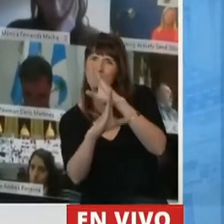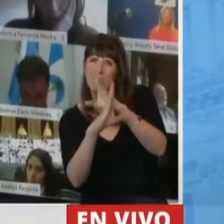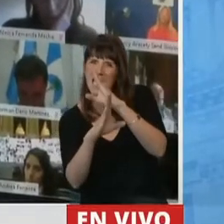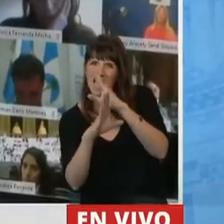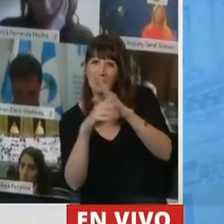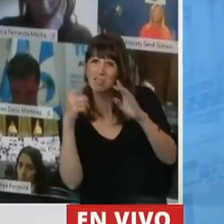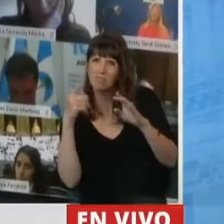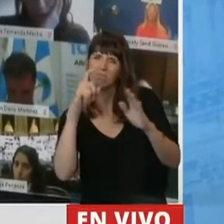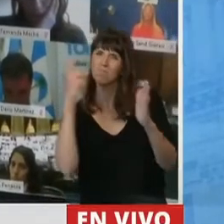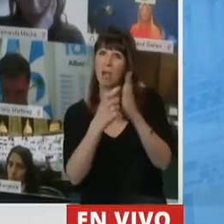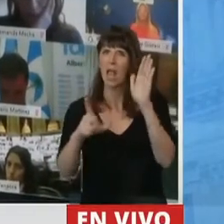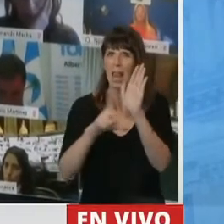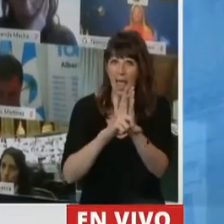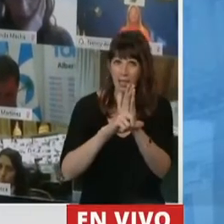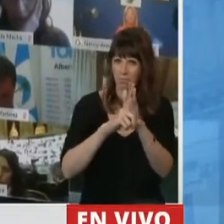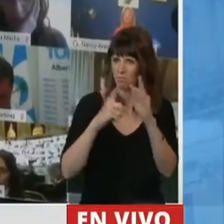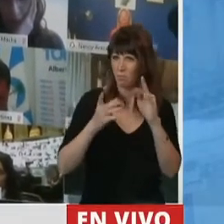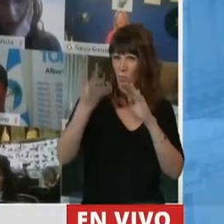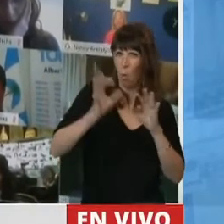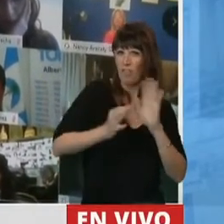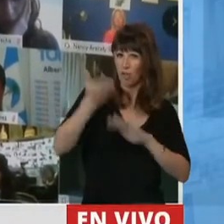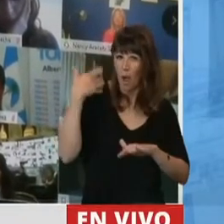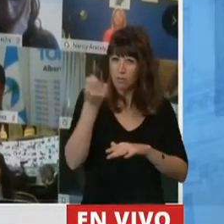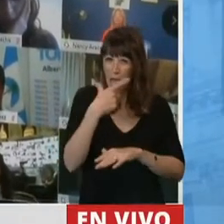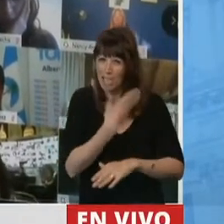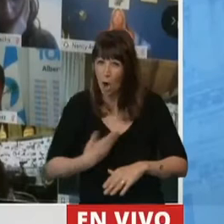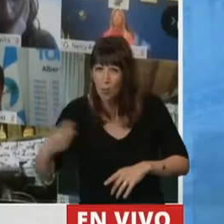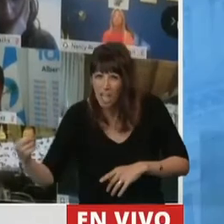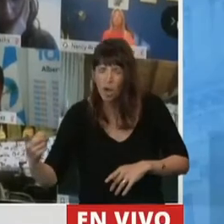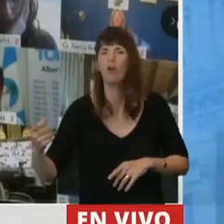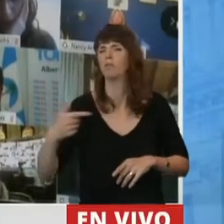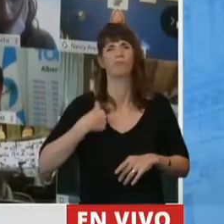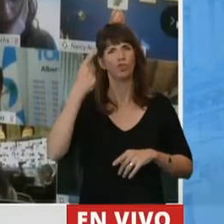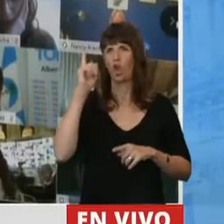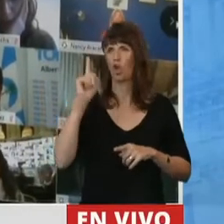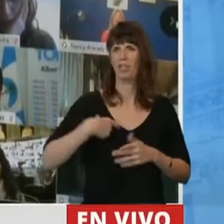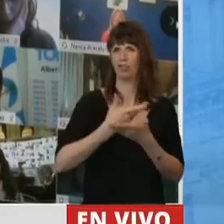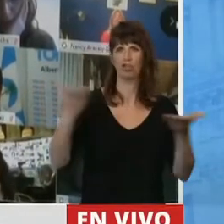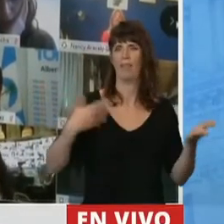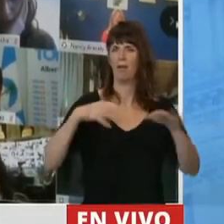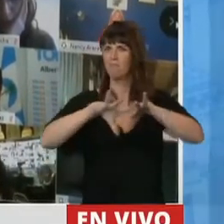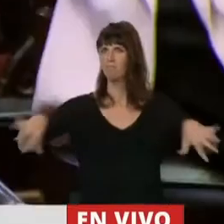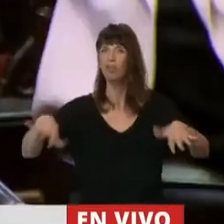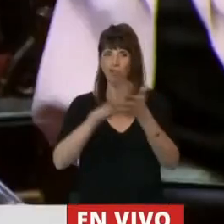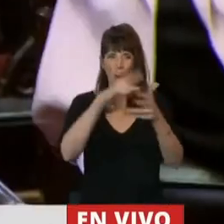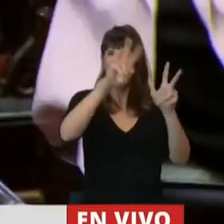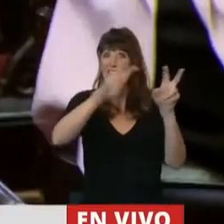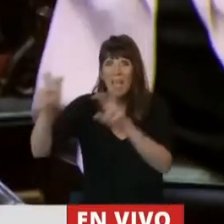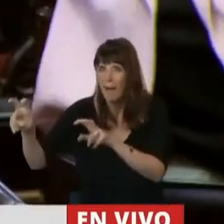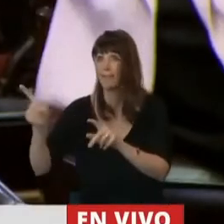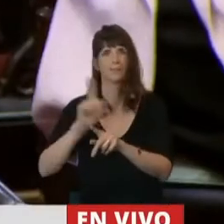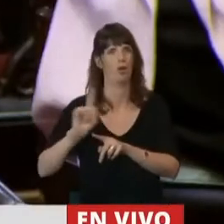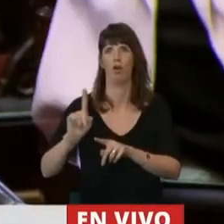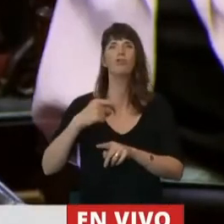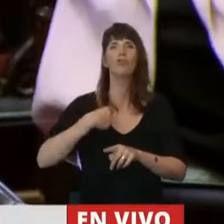los cuatro años pasados? Yo creo que la sociedad hoy lo que está reclamando y no está dividida para nada, es que se lleven adelante todas las acciones que se puedan llevar